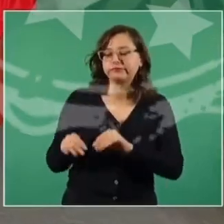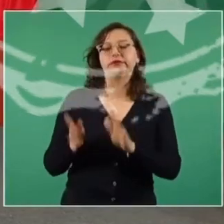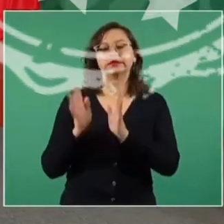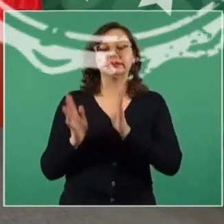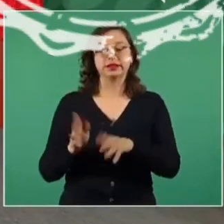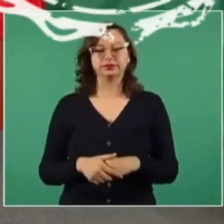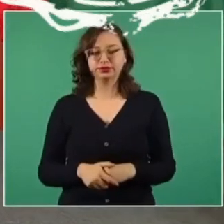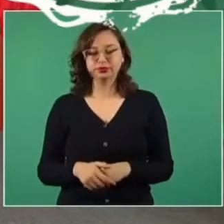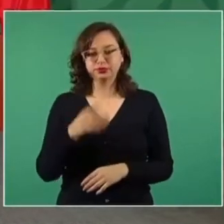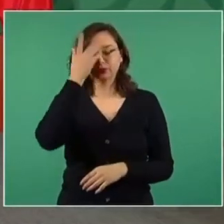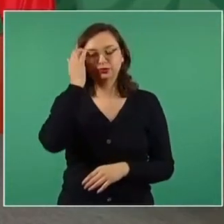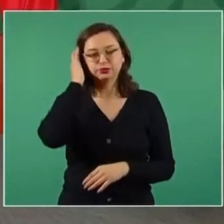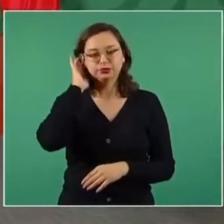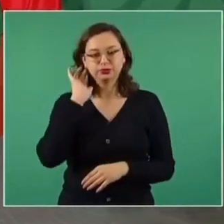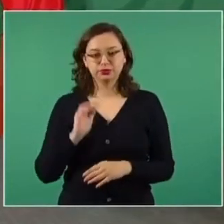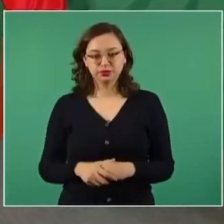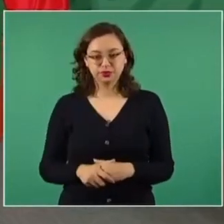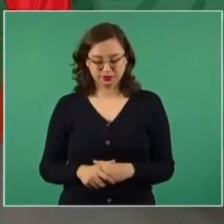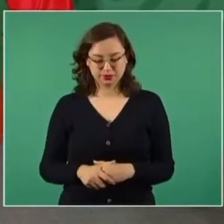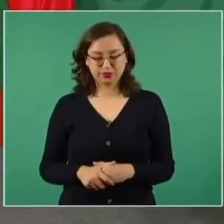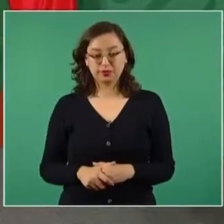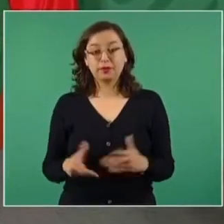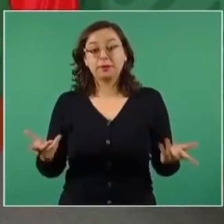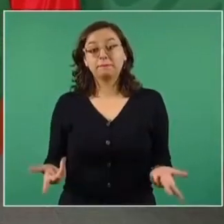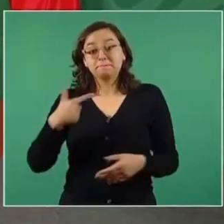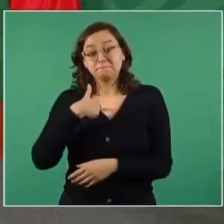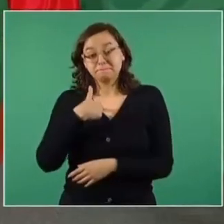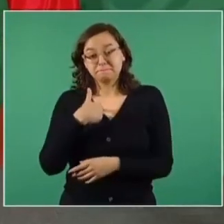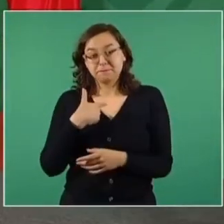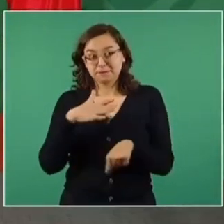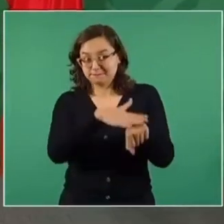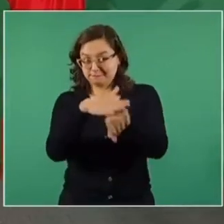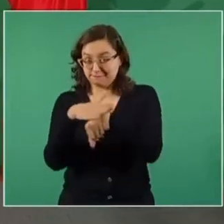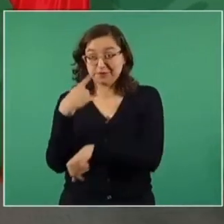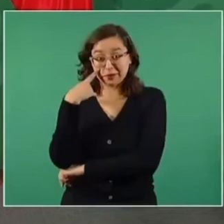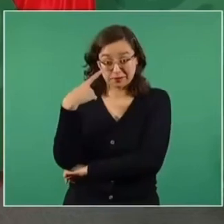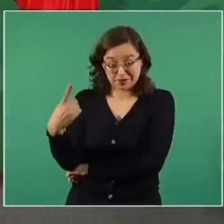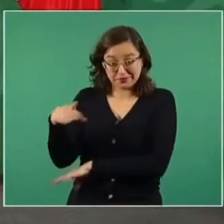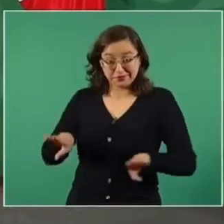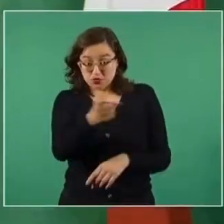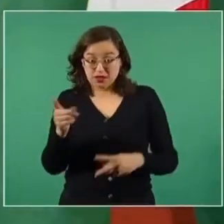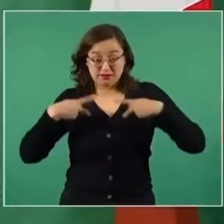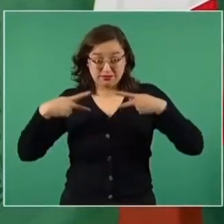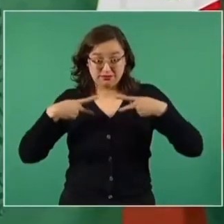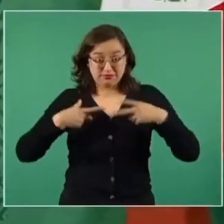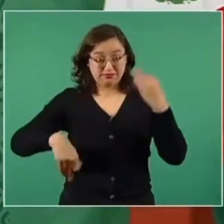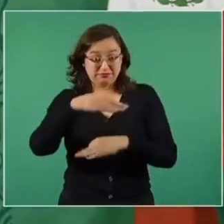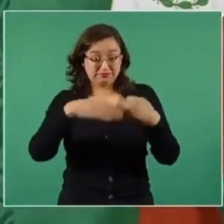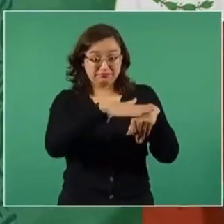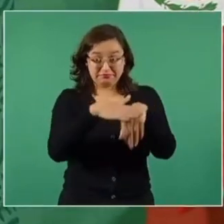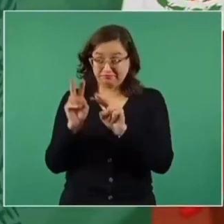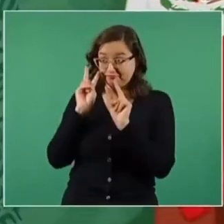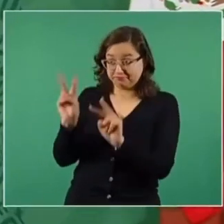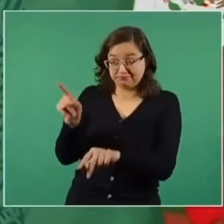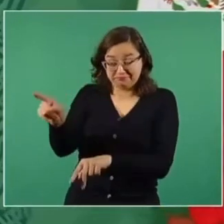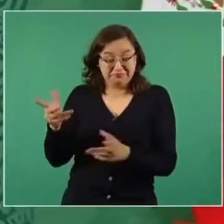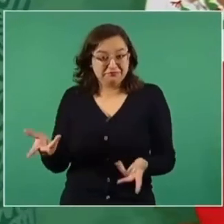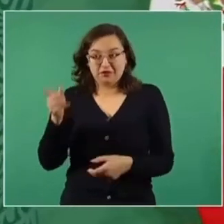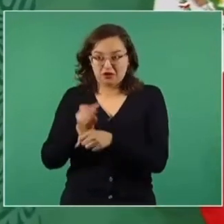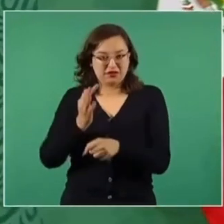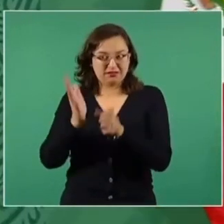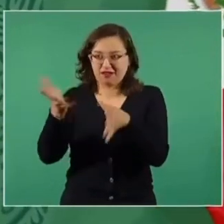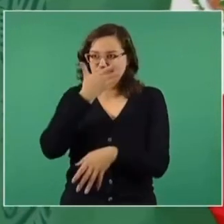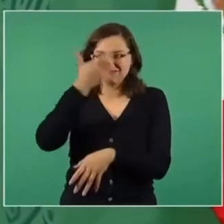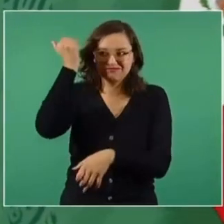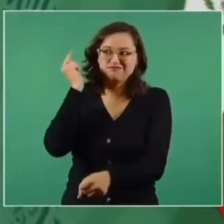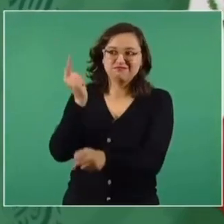Este, yo invito a todos a que observemos la actitud del INE, porque están mostrándoos el cobre, y lo